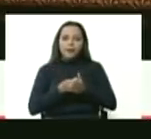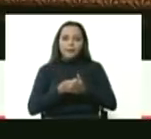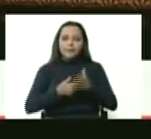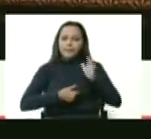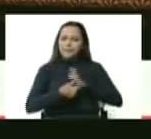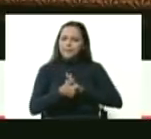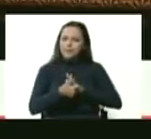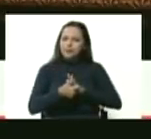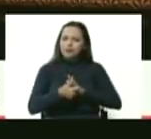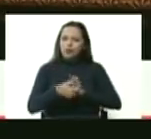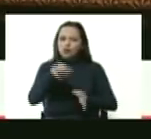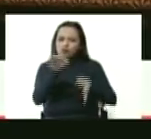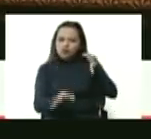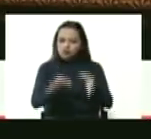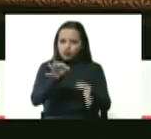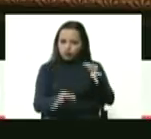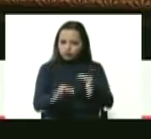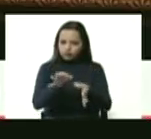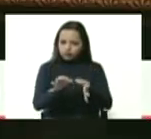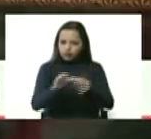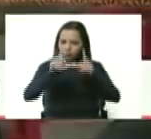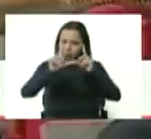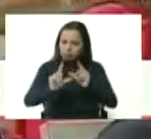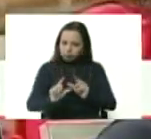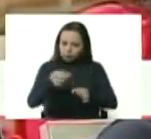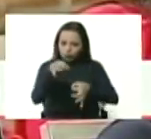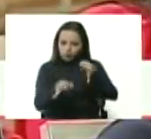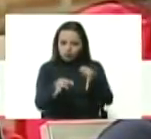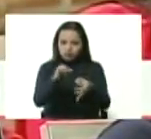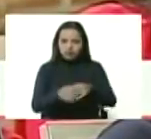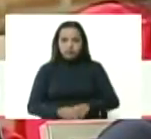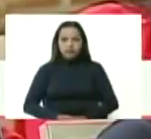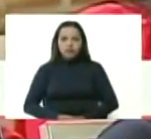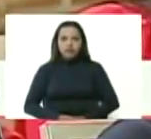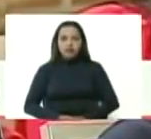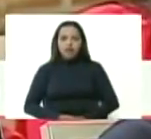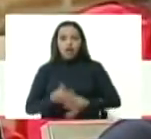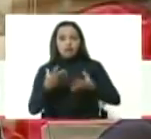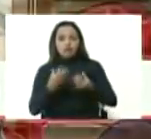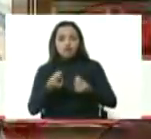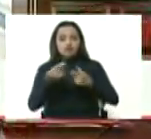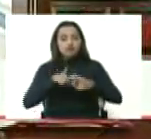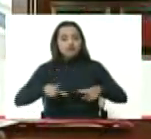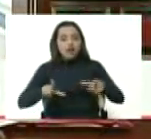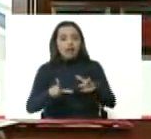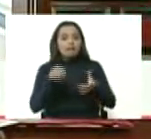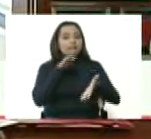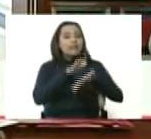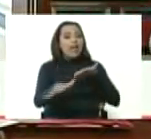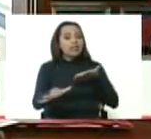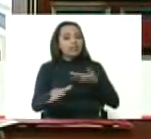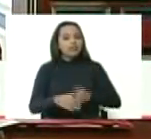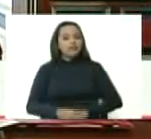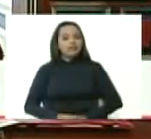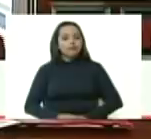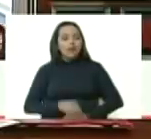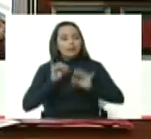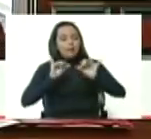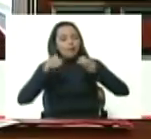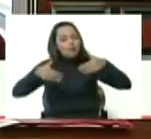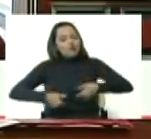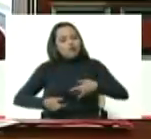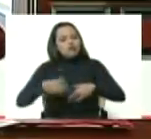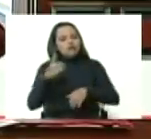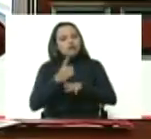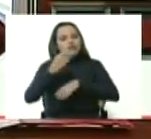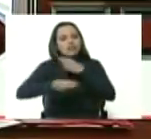justos en muchos lugares subsidiados este es el esfuerzo que hay que hacer aquí